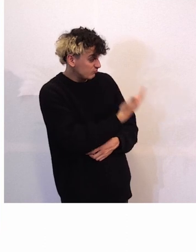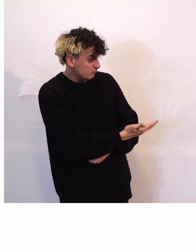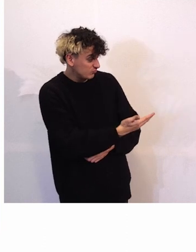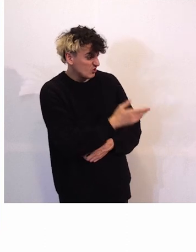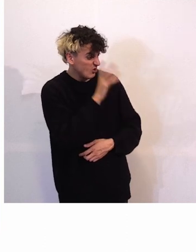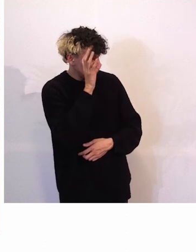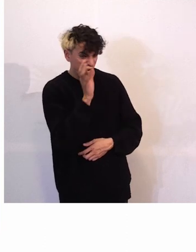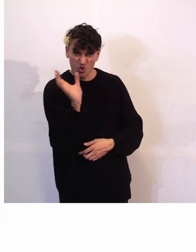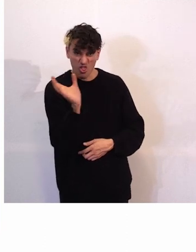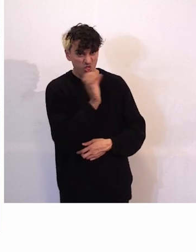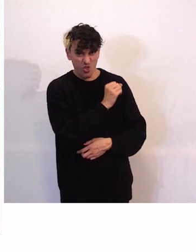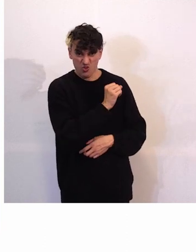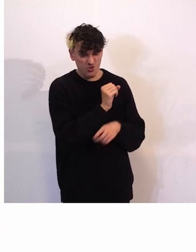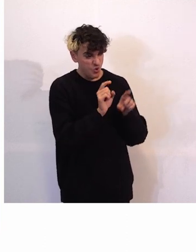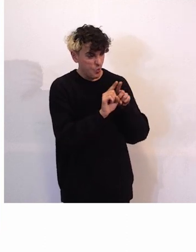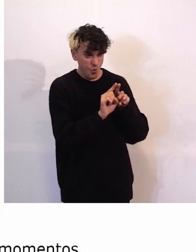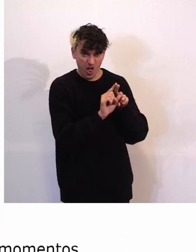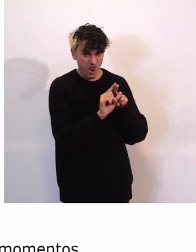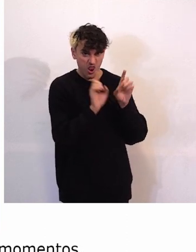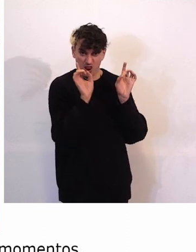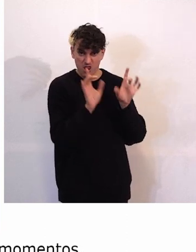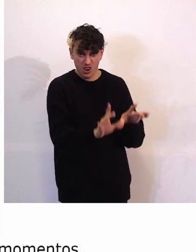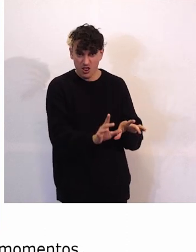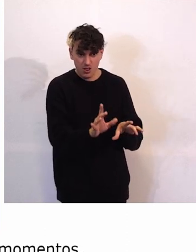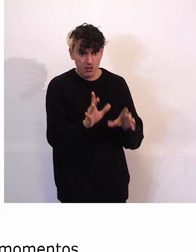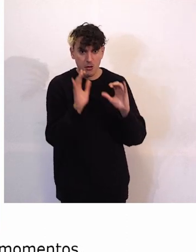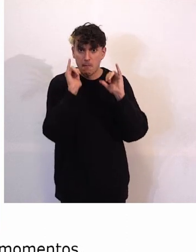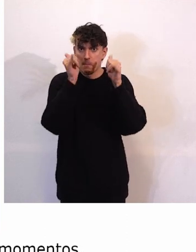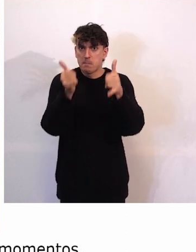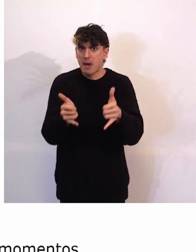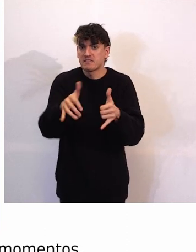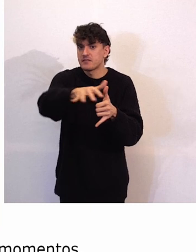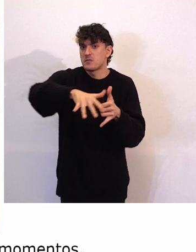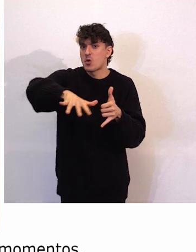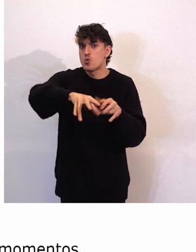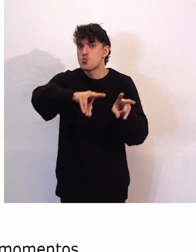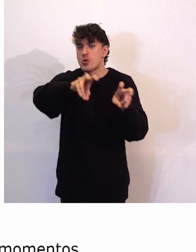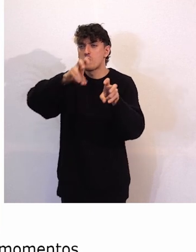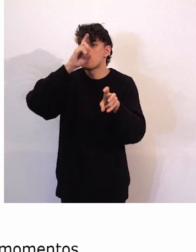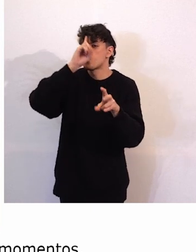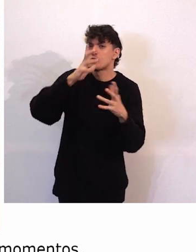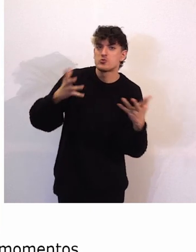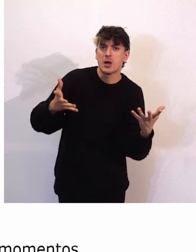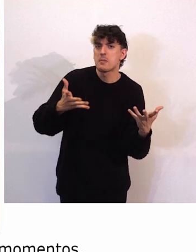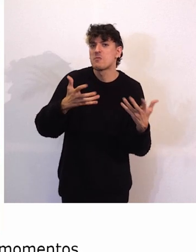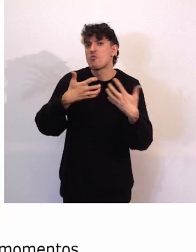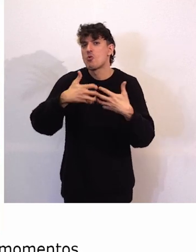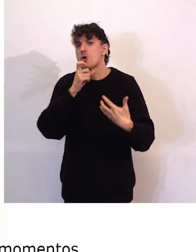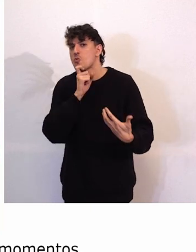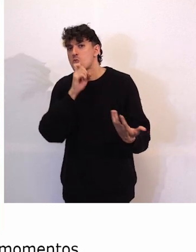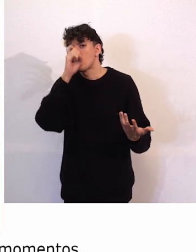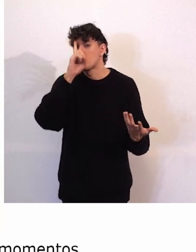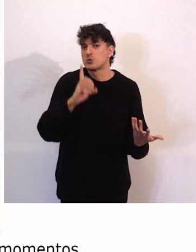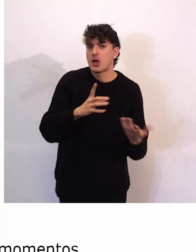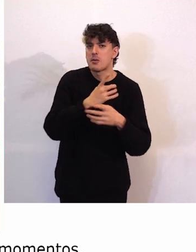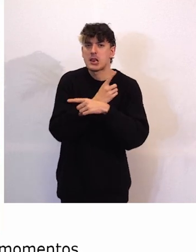experimentado todos los que estamos aquí, todas las personas, cuando llegamos a un sitio nuevo que no sabemos muy bien cómo funciona. Esos